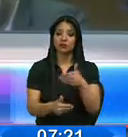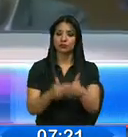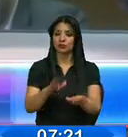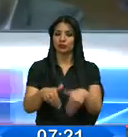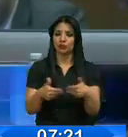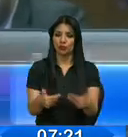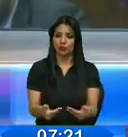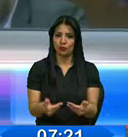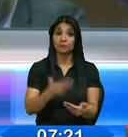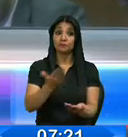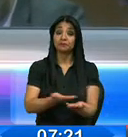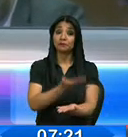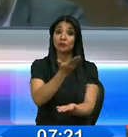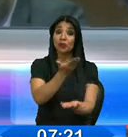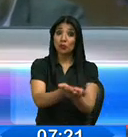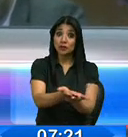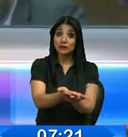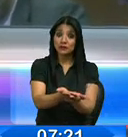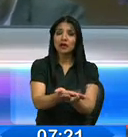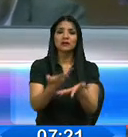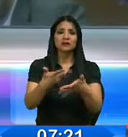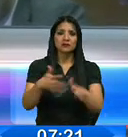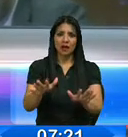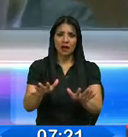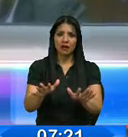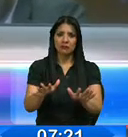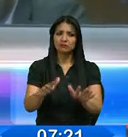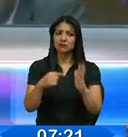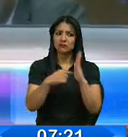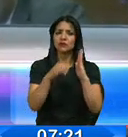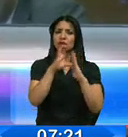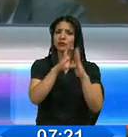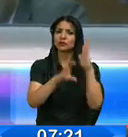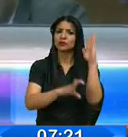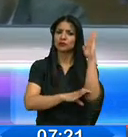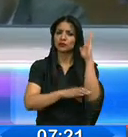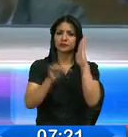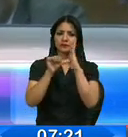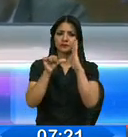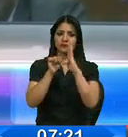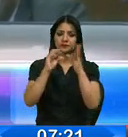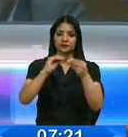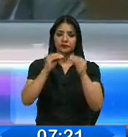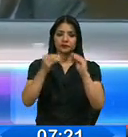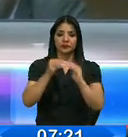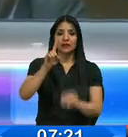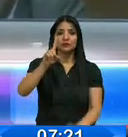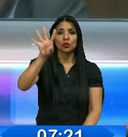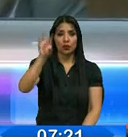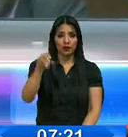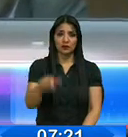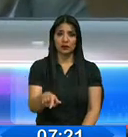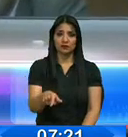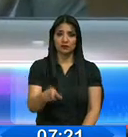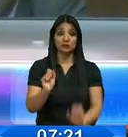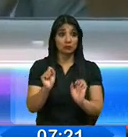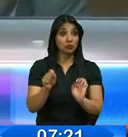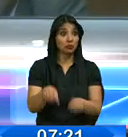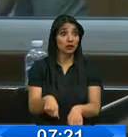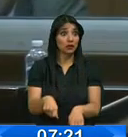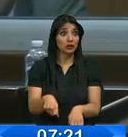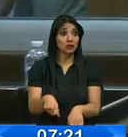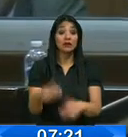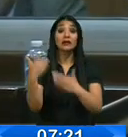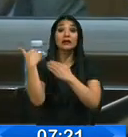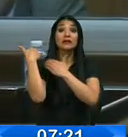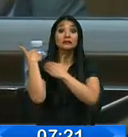esta era una propuesta que se sujetaba al alineamiento constitucional del artículo 140 y que nos permite la recuperación de las